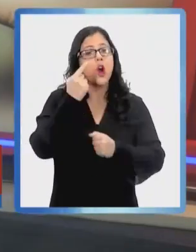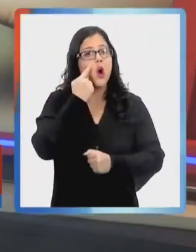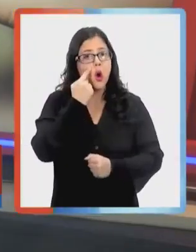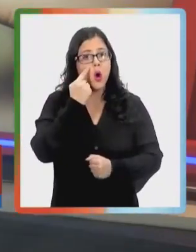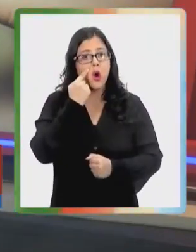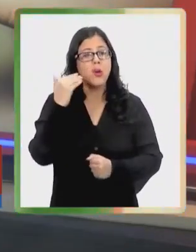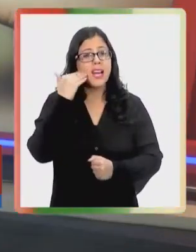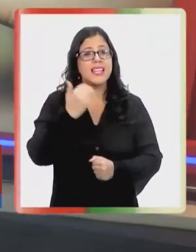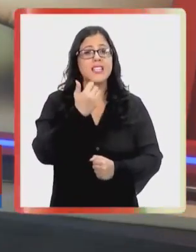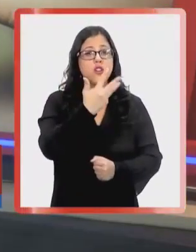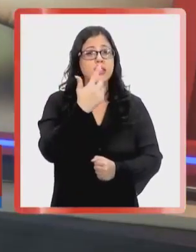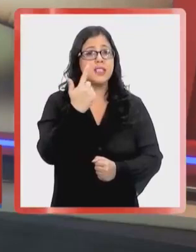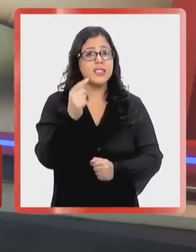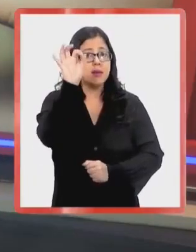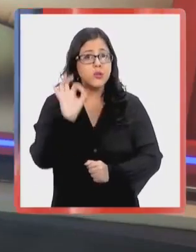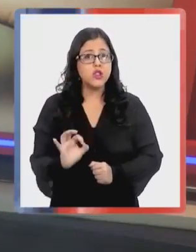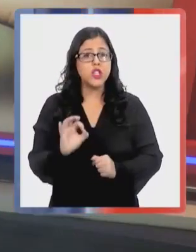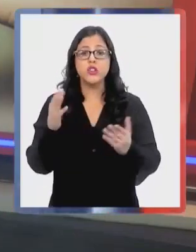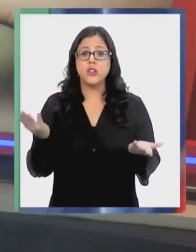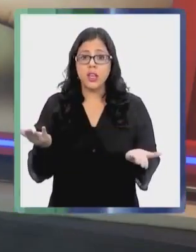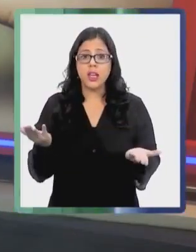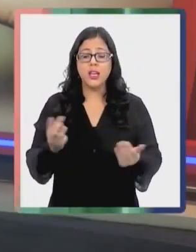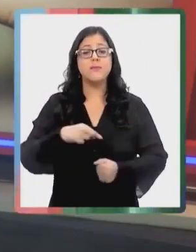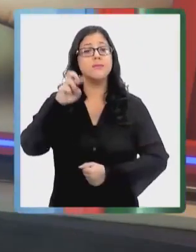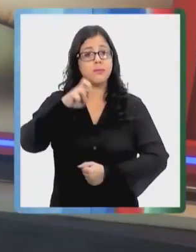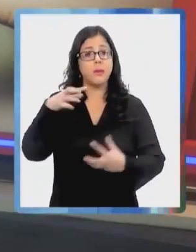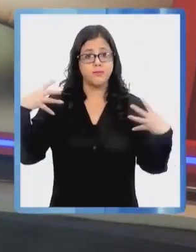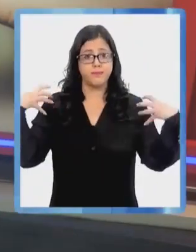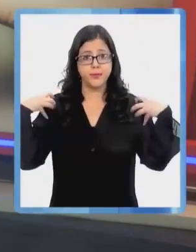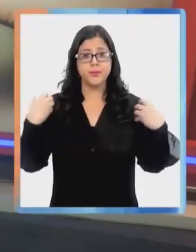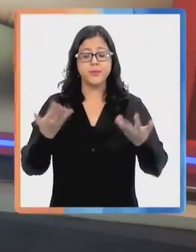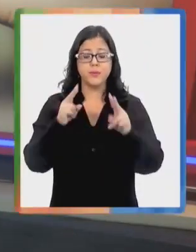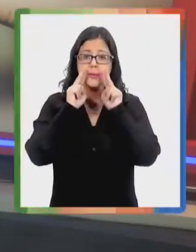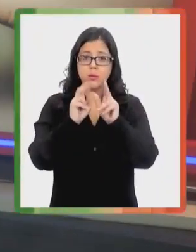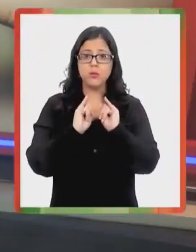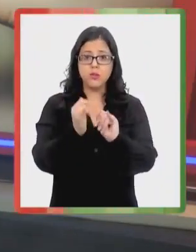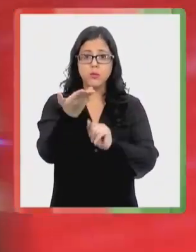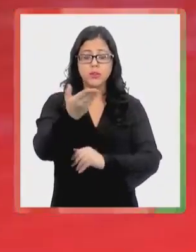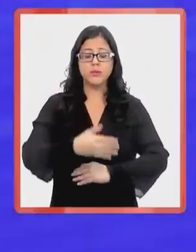97% corresponde a los padres. TV Patagonia nos informa.